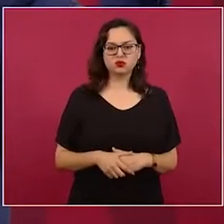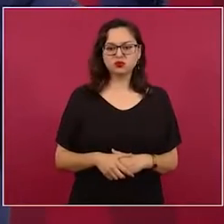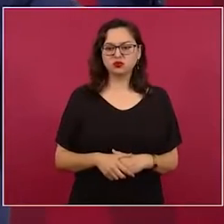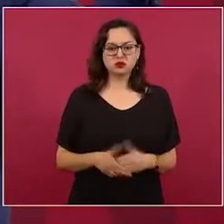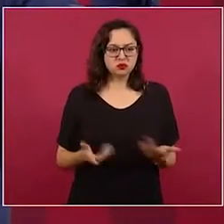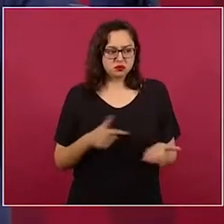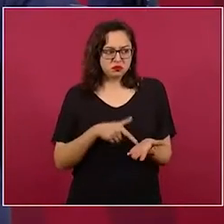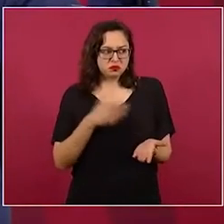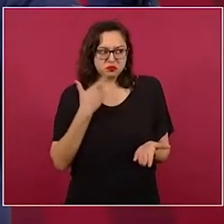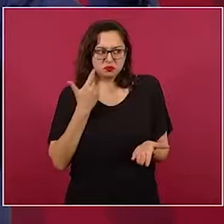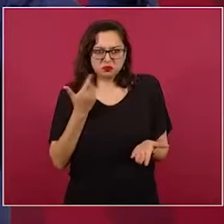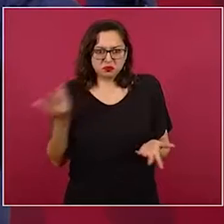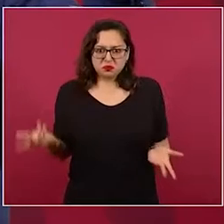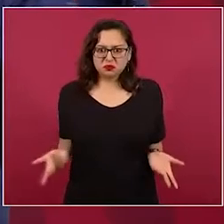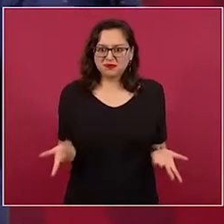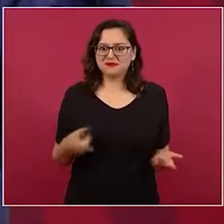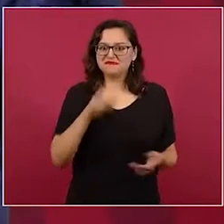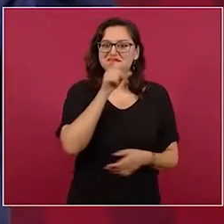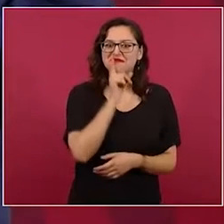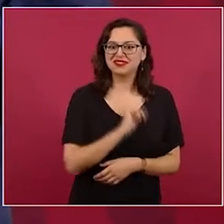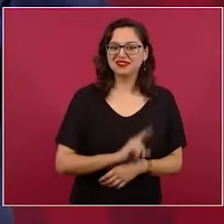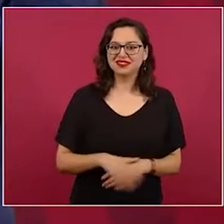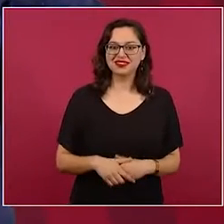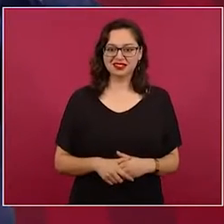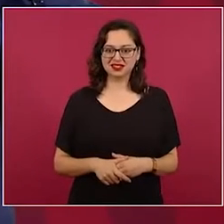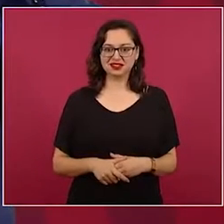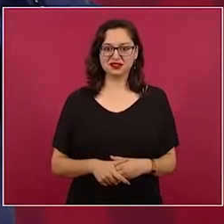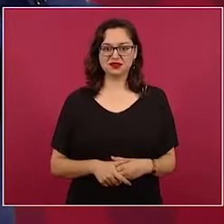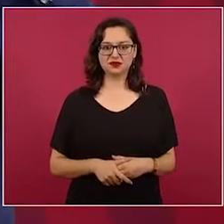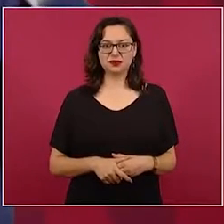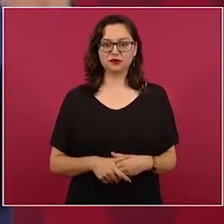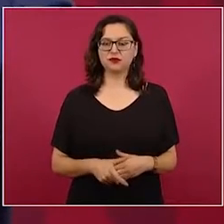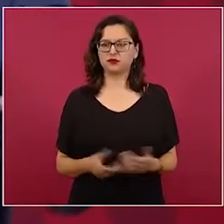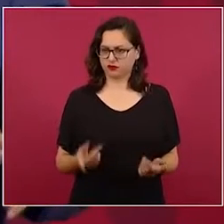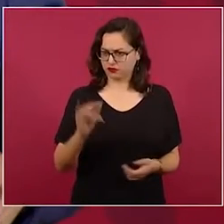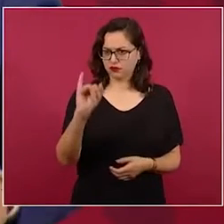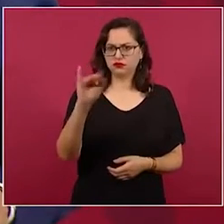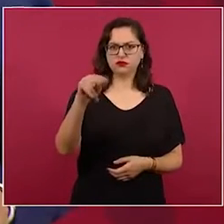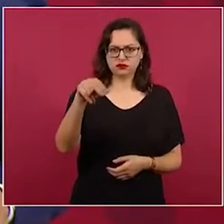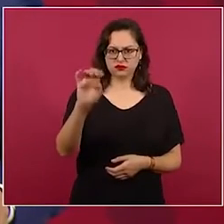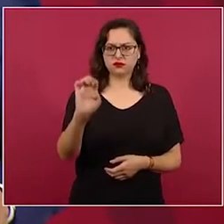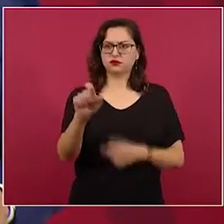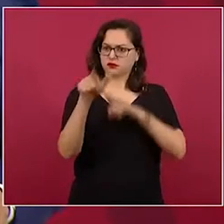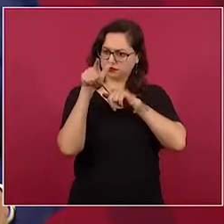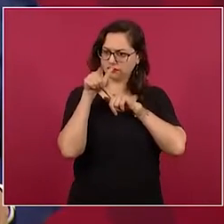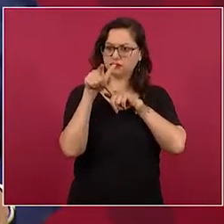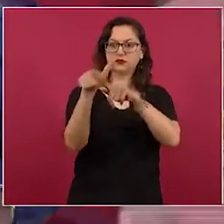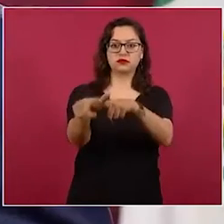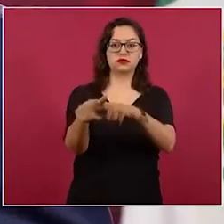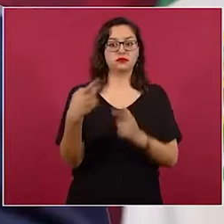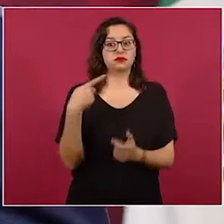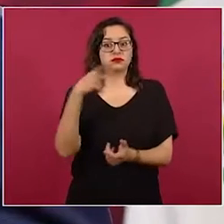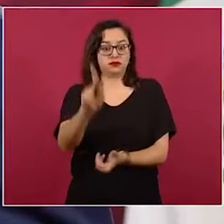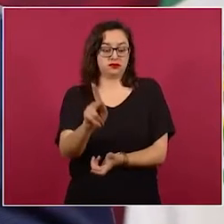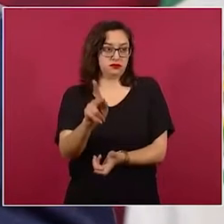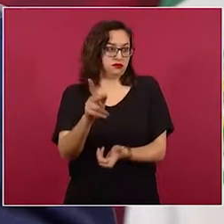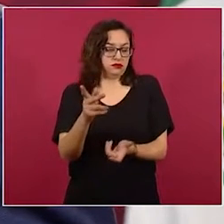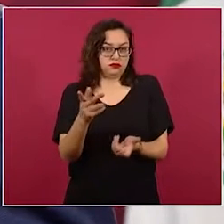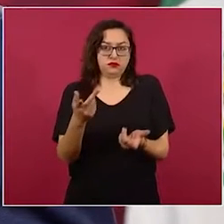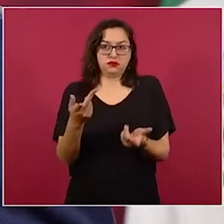con un consejo igual,